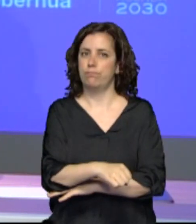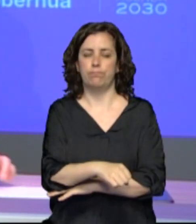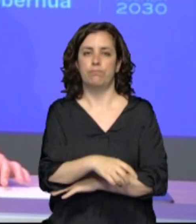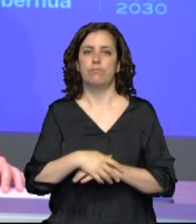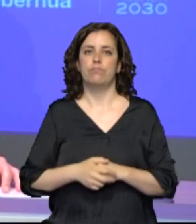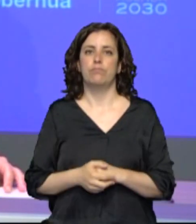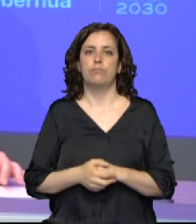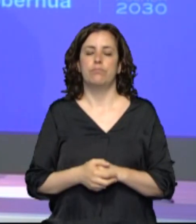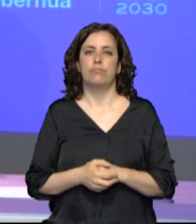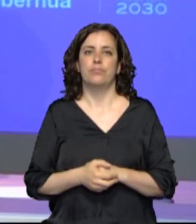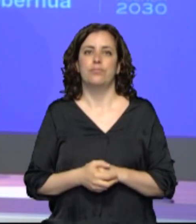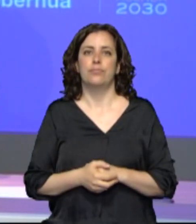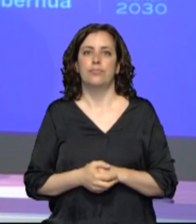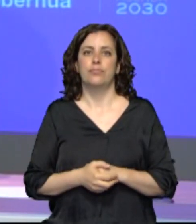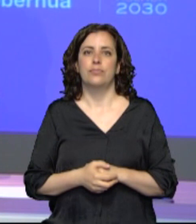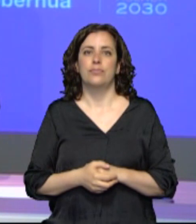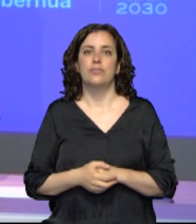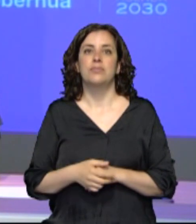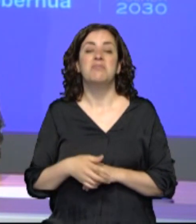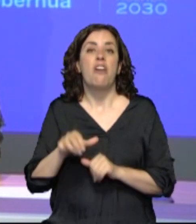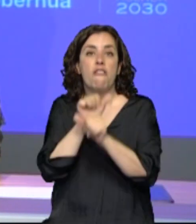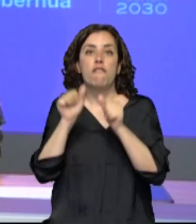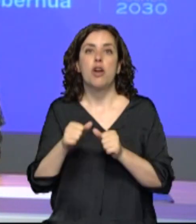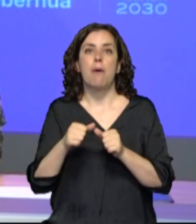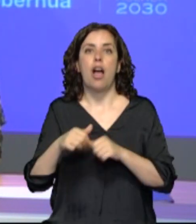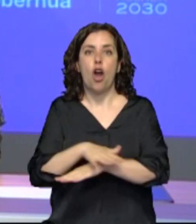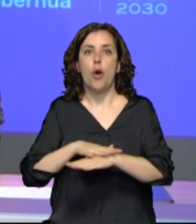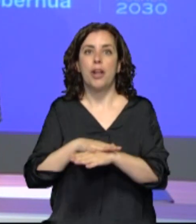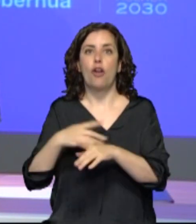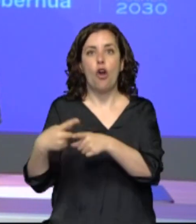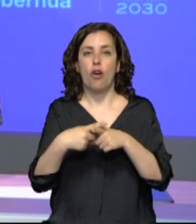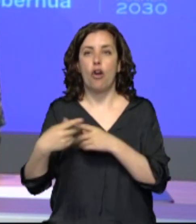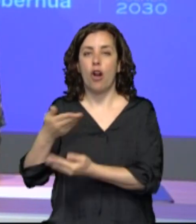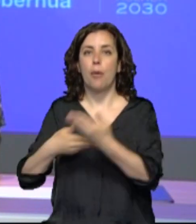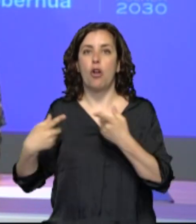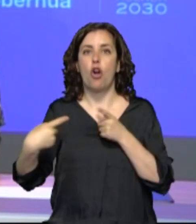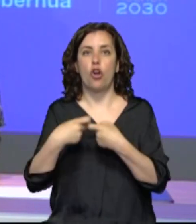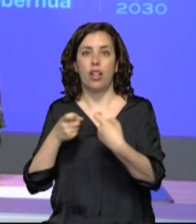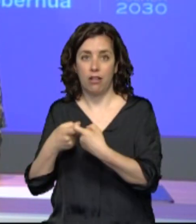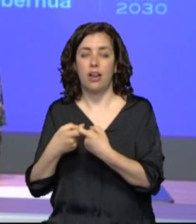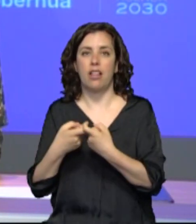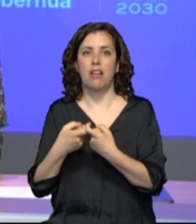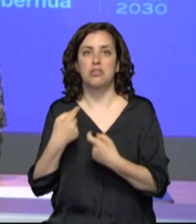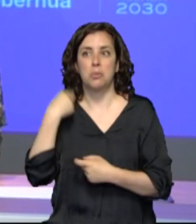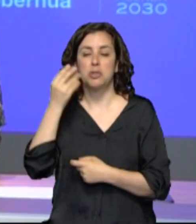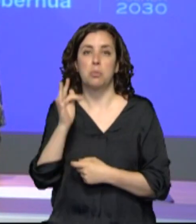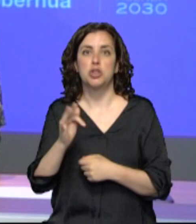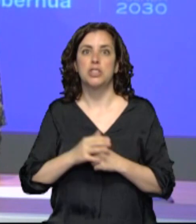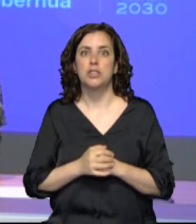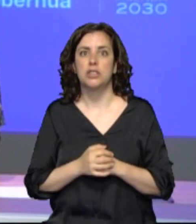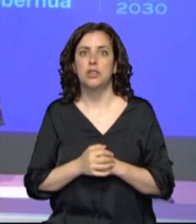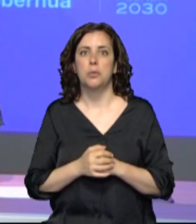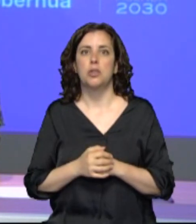de esta manera eficaz de cogobernanza en todo este proceso. Trabajamos de manera coordinada y en todo momento hemos hecho